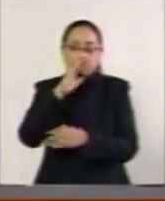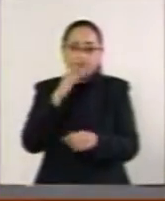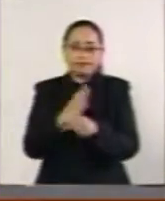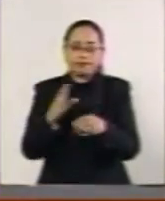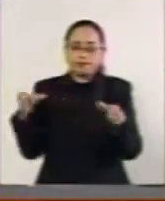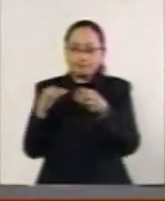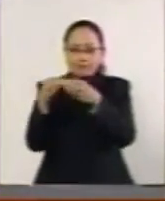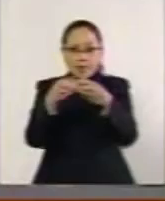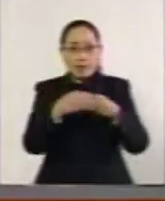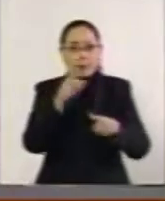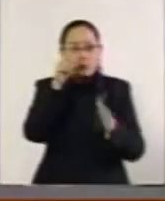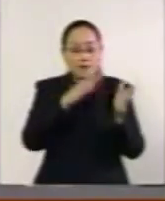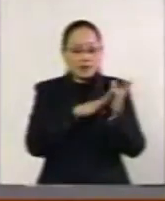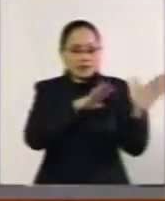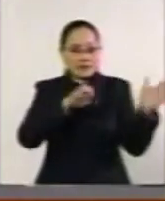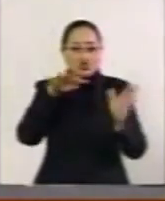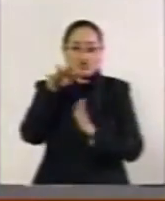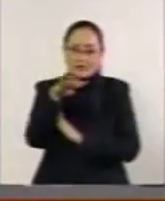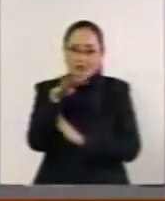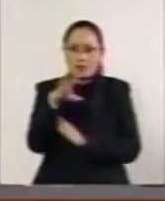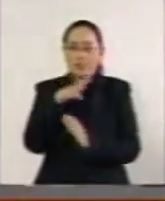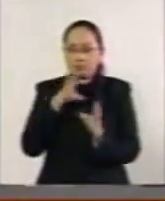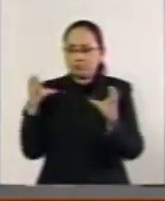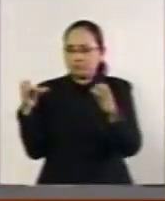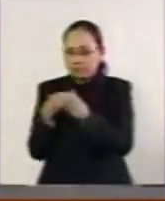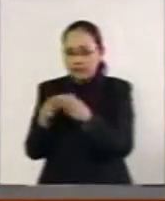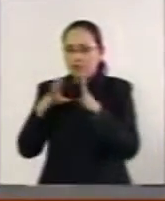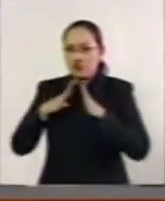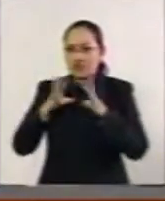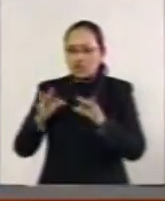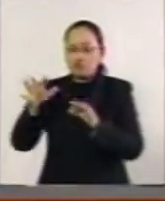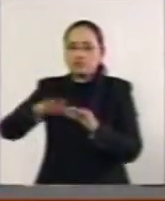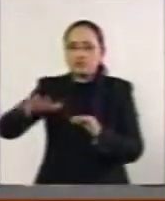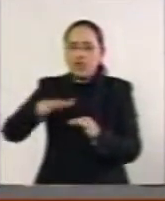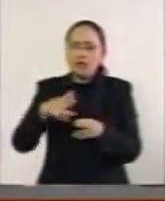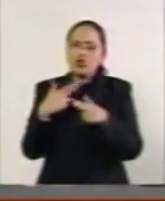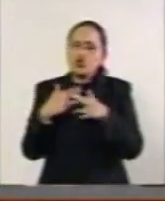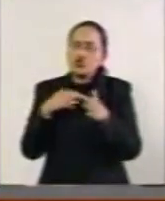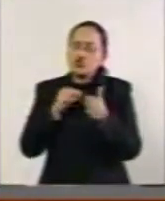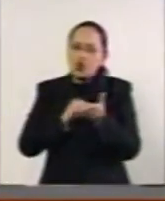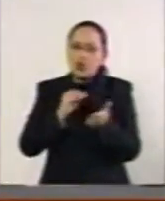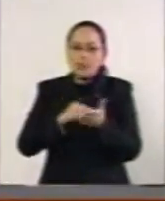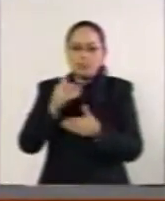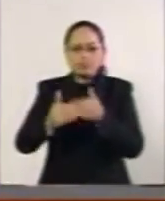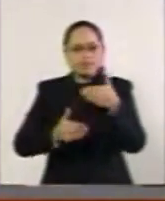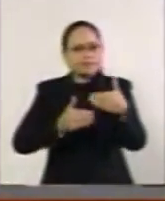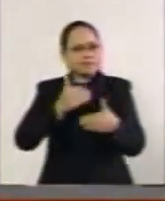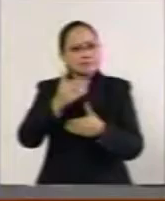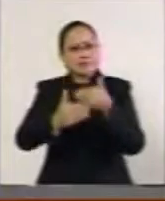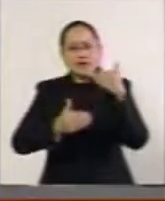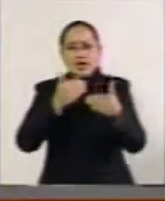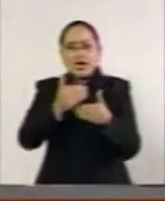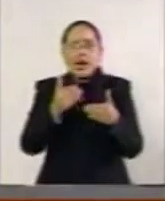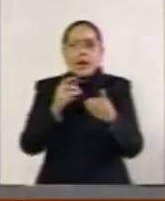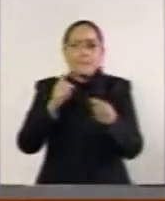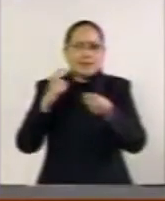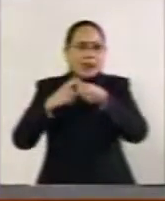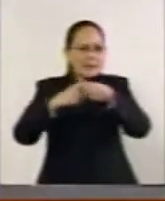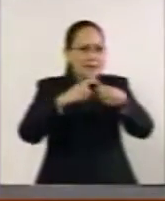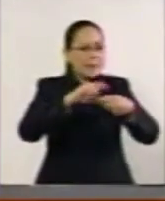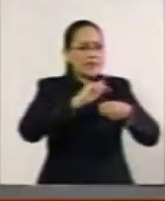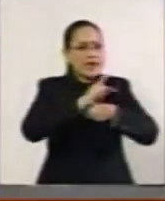organización desde 1919, ha prevalecido en todo el proceso de integración de las Naciones,